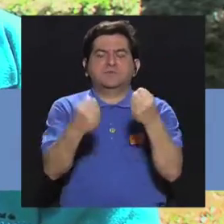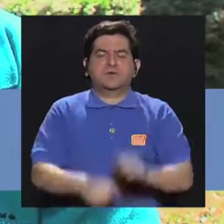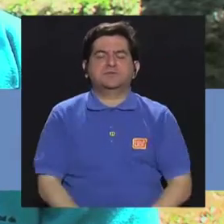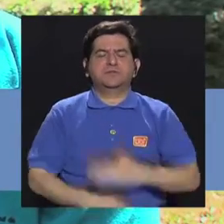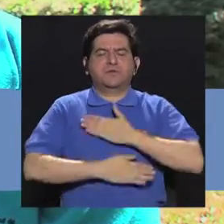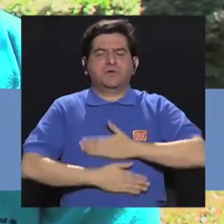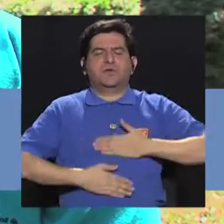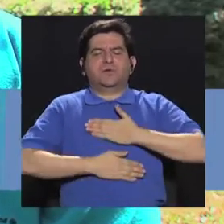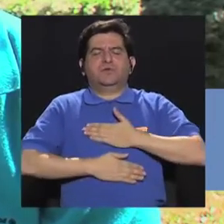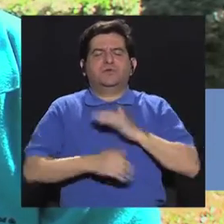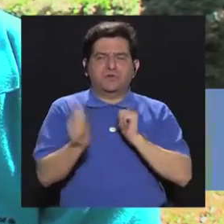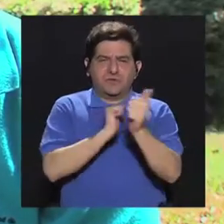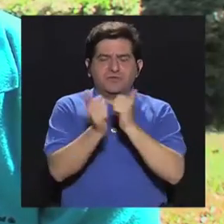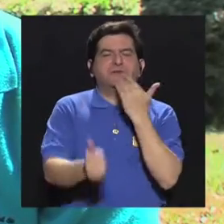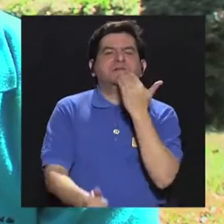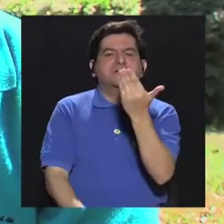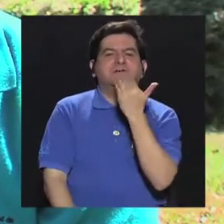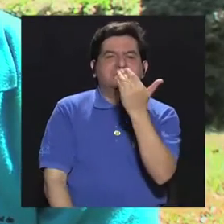el ejercicio. Muchas gracias.